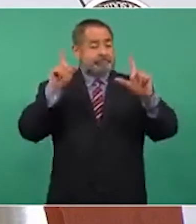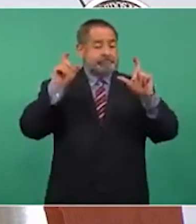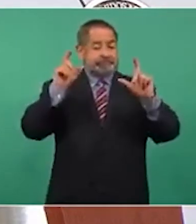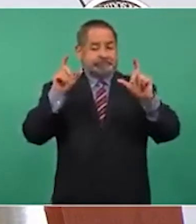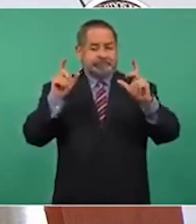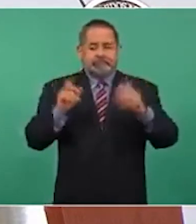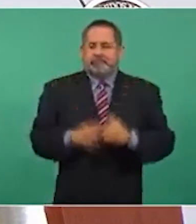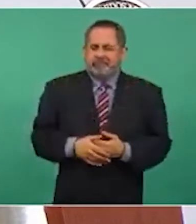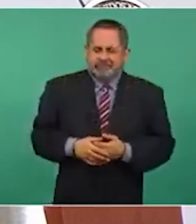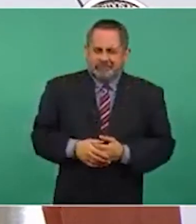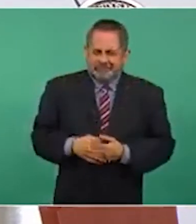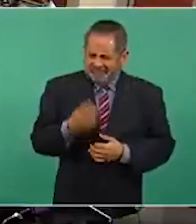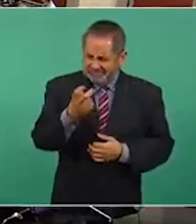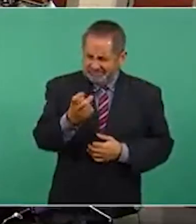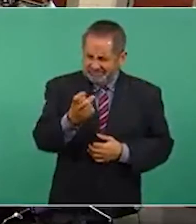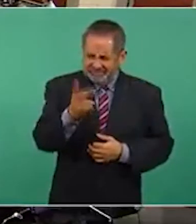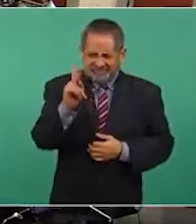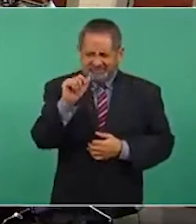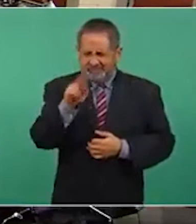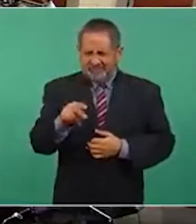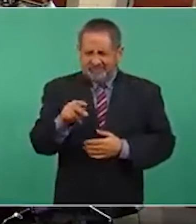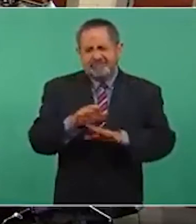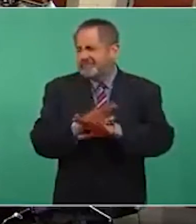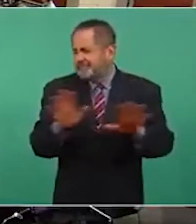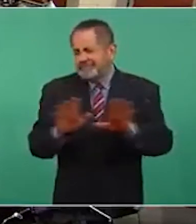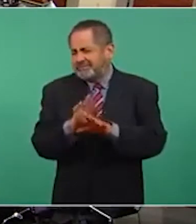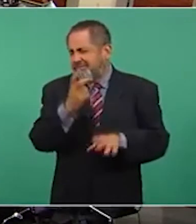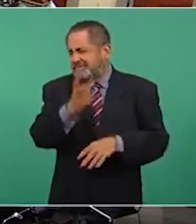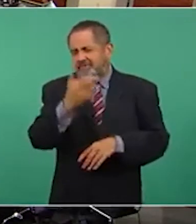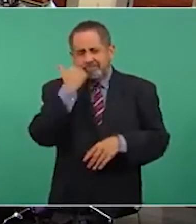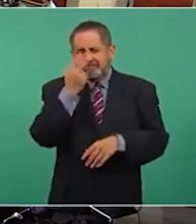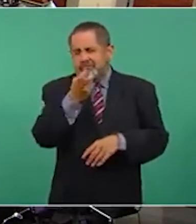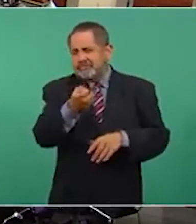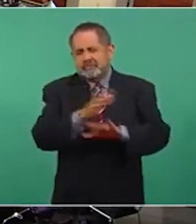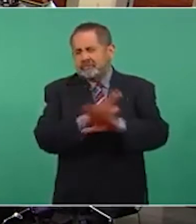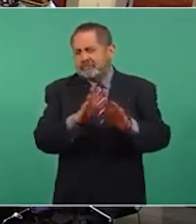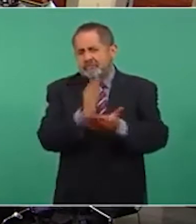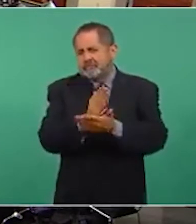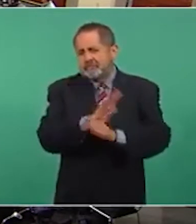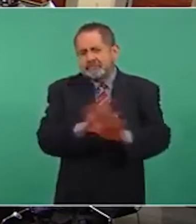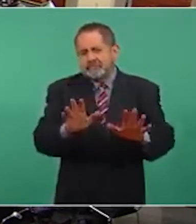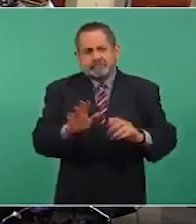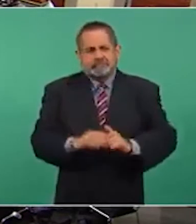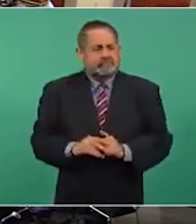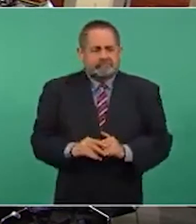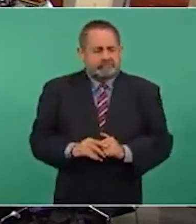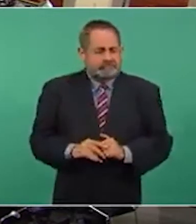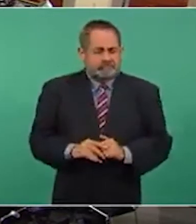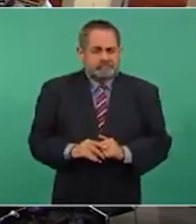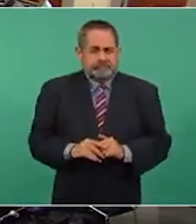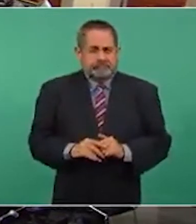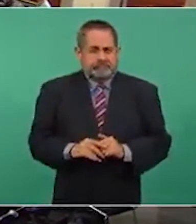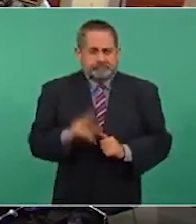Ese era el plan Mérida. ya no queremos eso, queremos